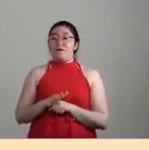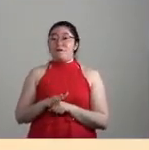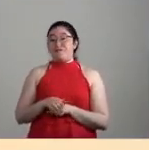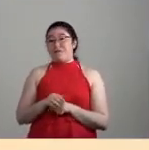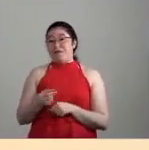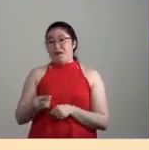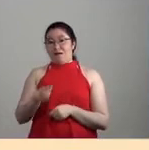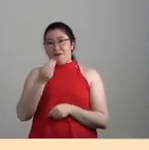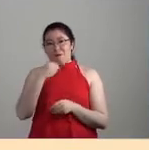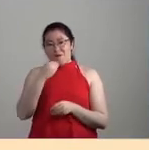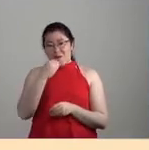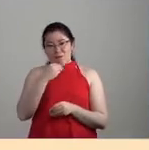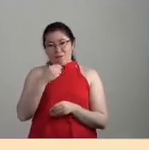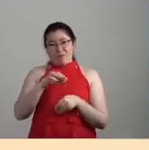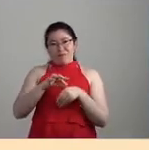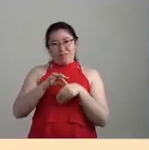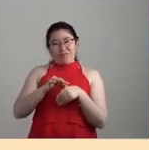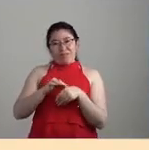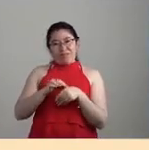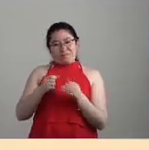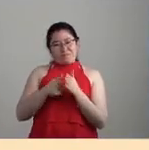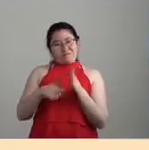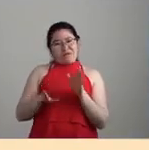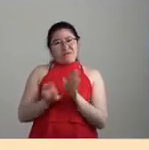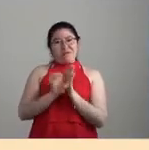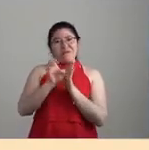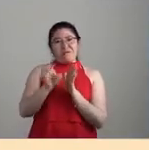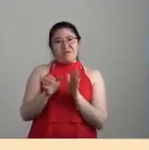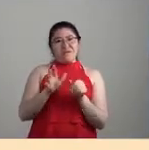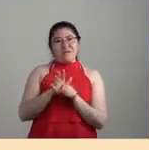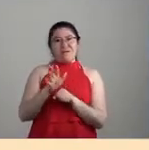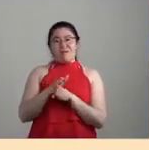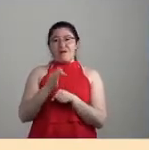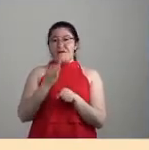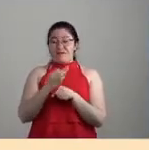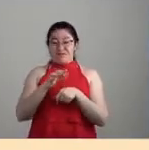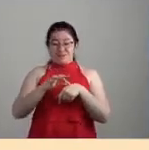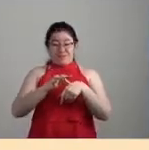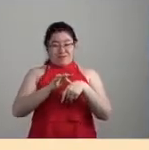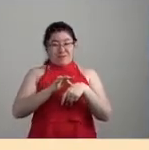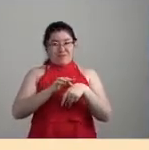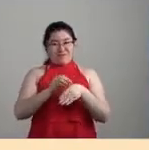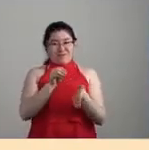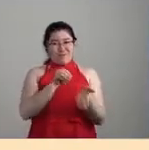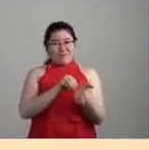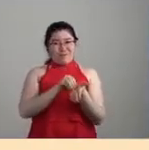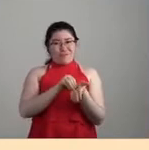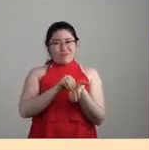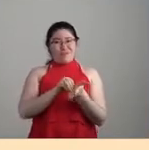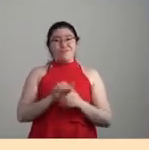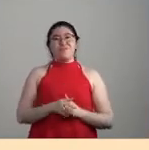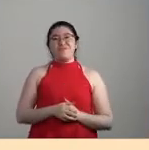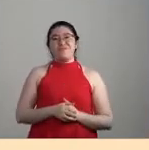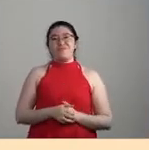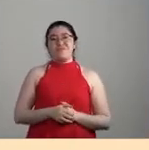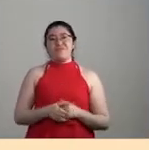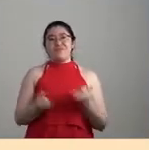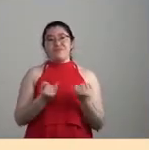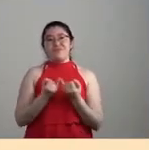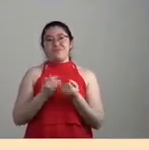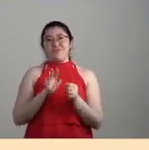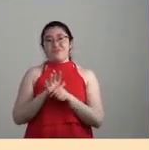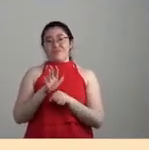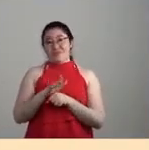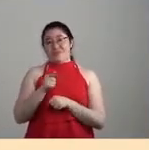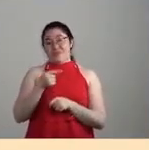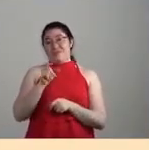a nivel global, por ejemplo, con la industria cárnica, la porcina, el caso español es, por ejemplo, muy significativo. Ya hablo desde